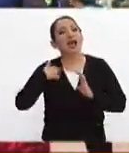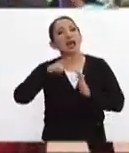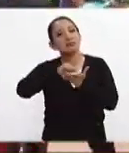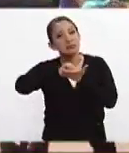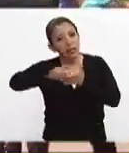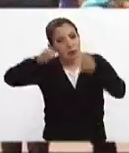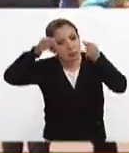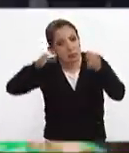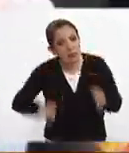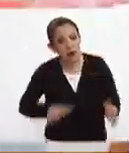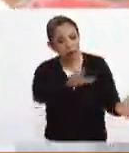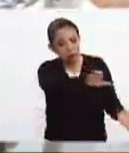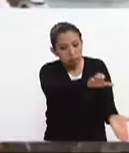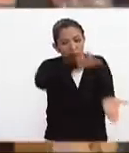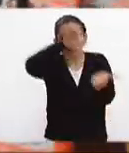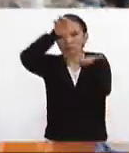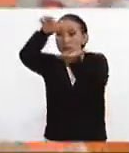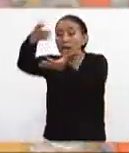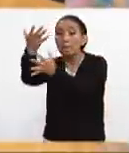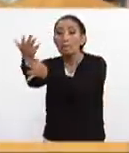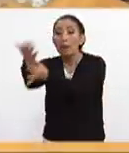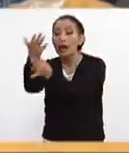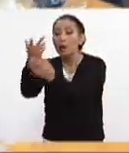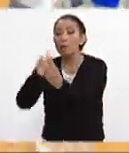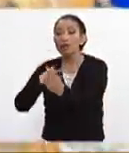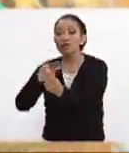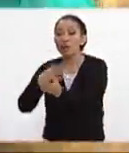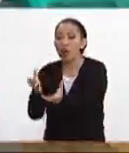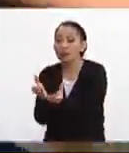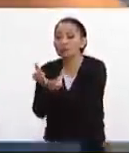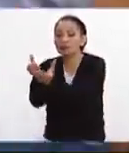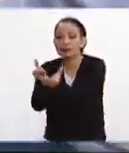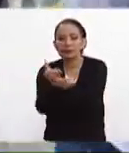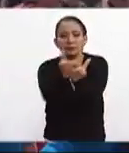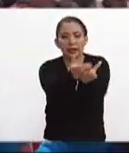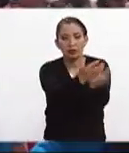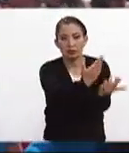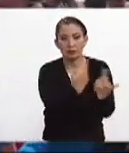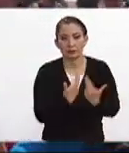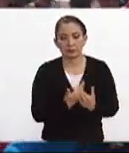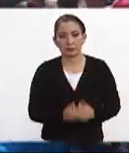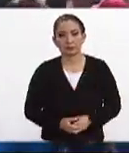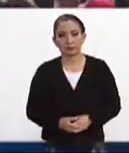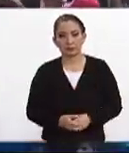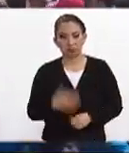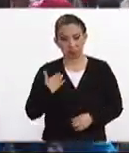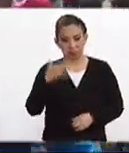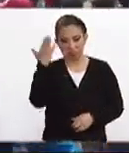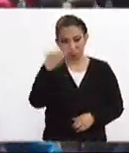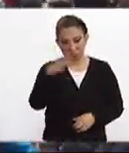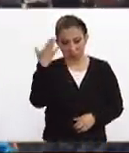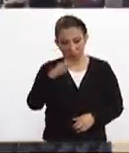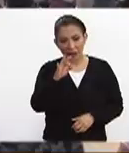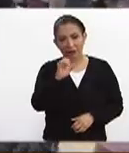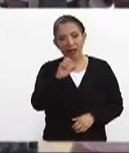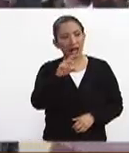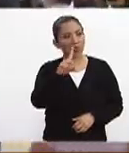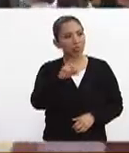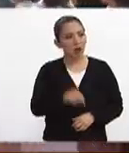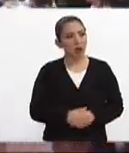transparente y la Corroja entrega en propia mano a las personas lo que la gente nos da lo sabemos lo sabemos Fernando